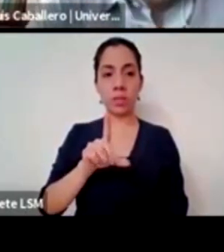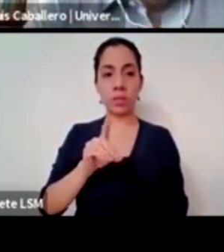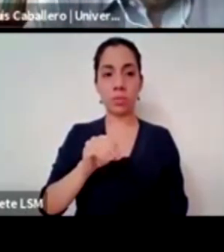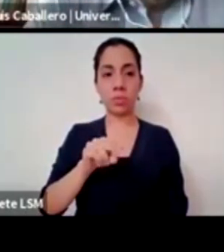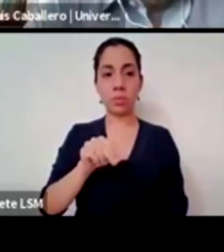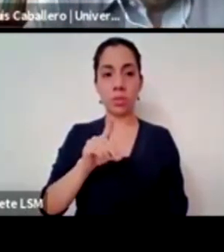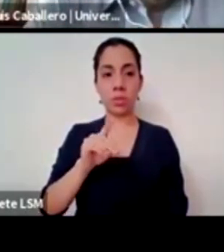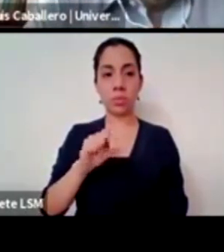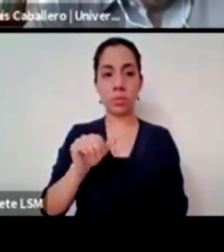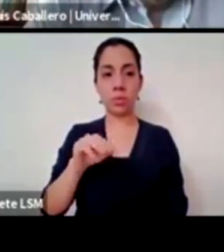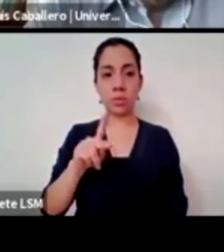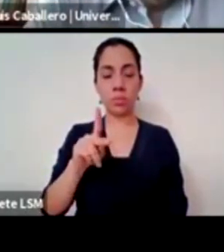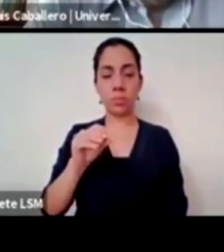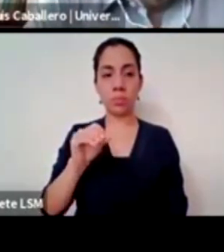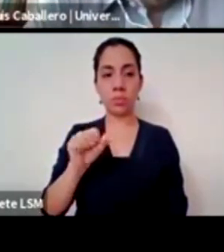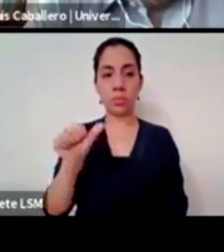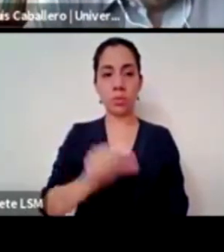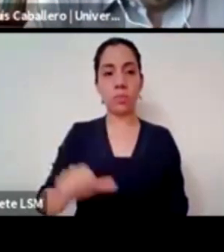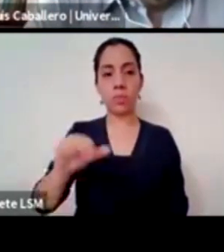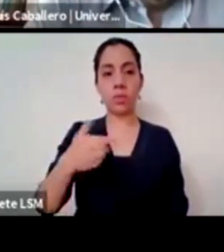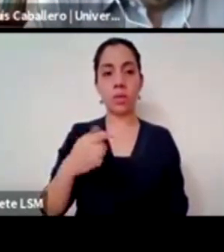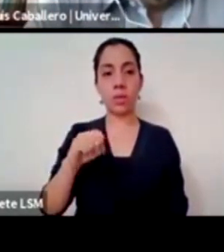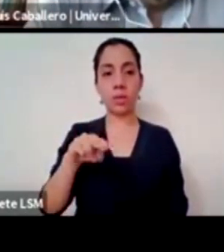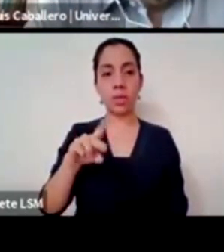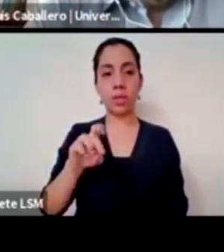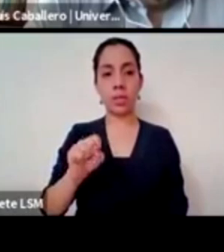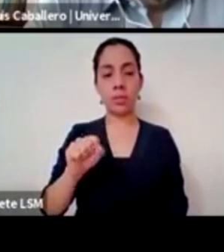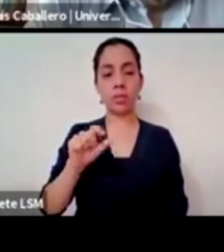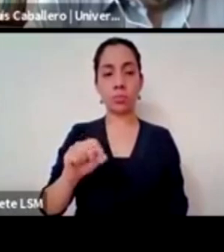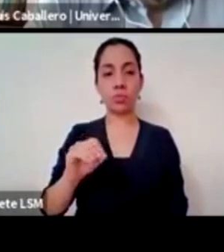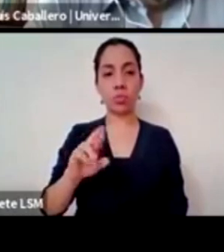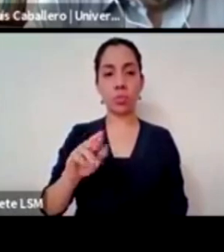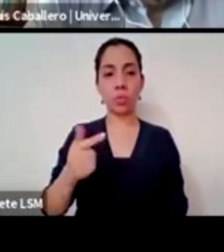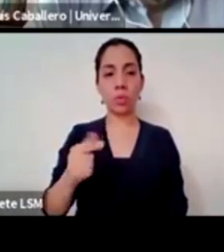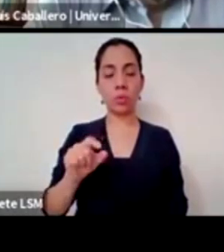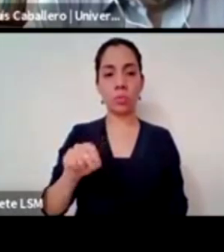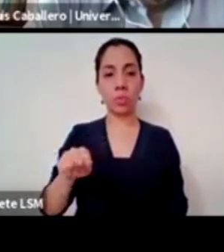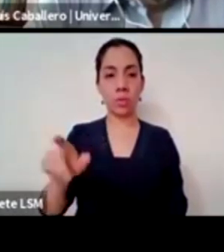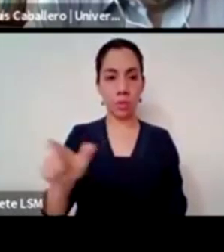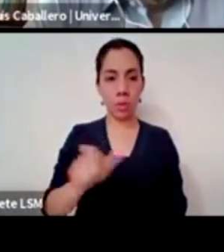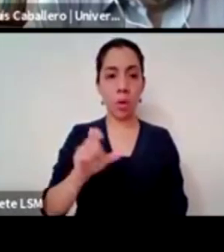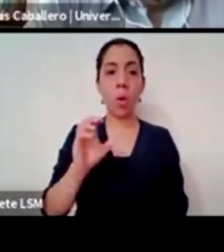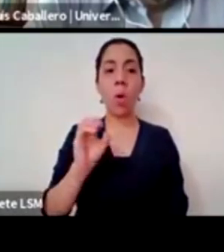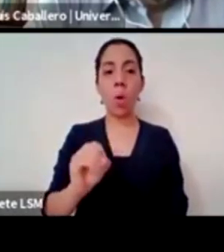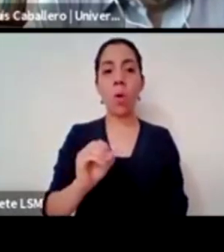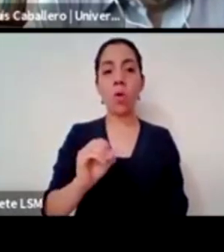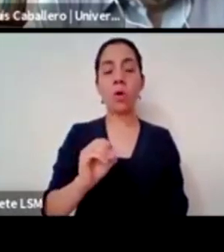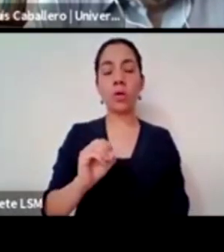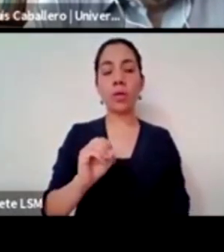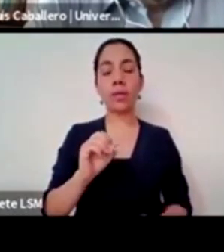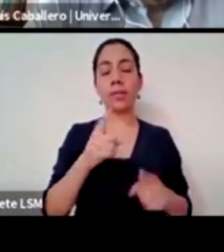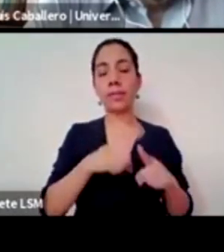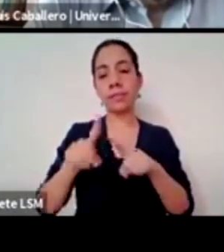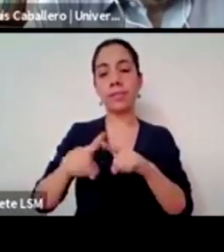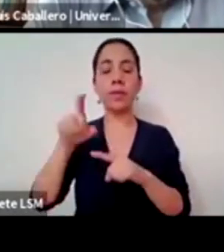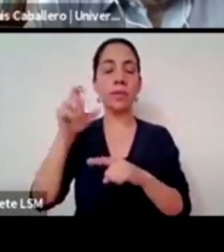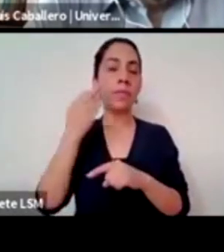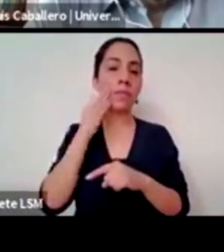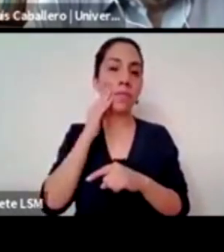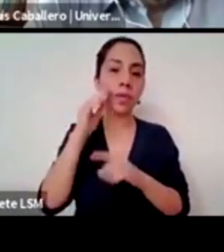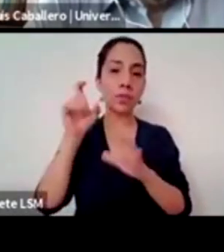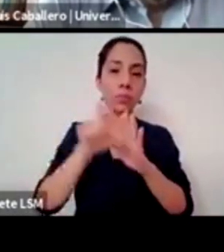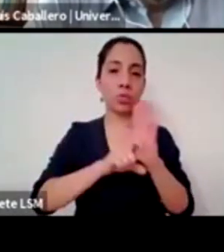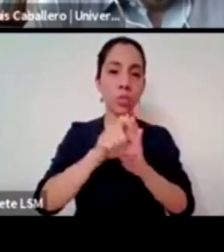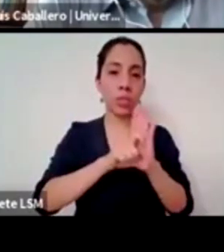.org.mx o en nuestras redes sociales Gendes AC en todas las redes sociales Instagram Twitter Facebook